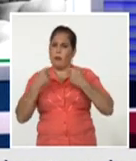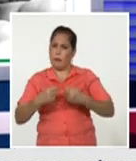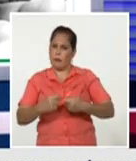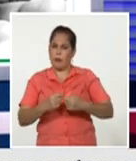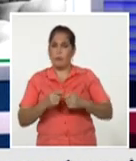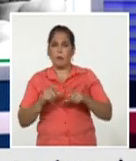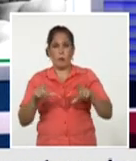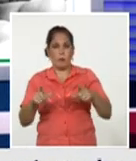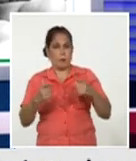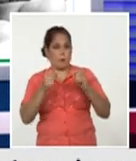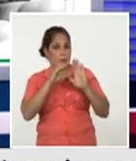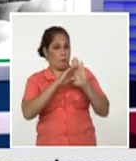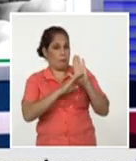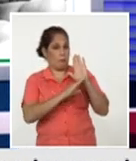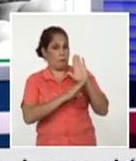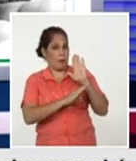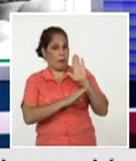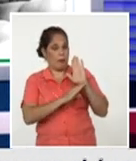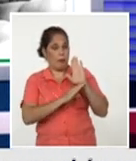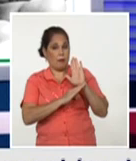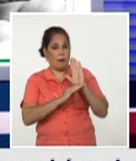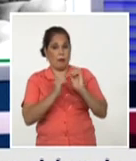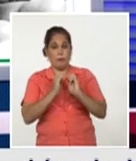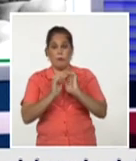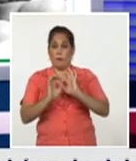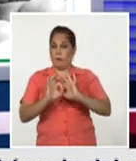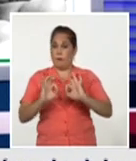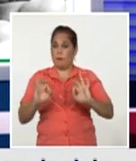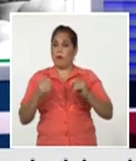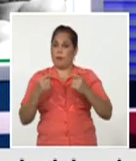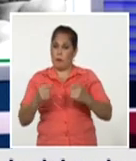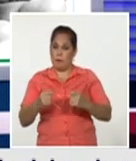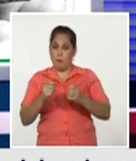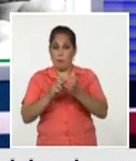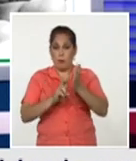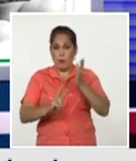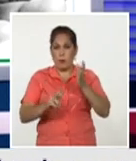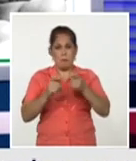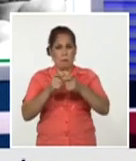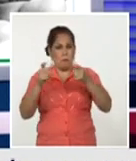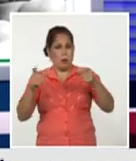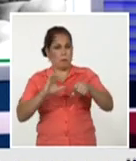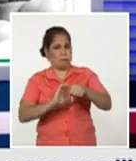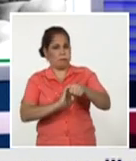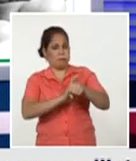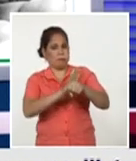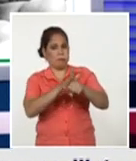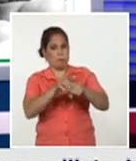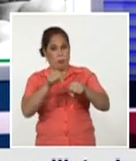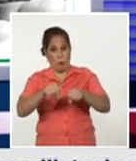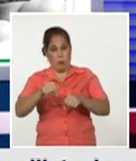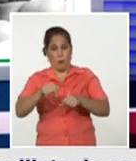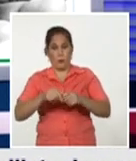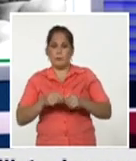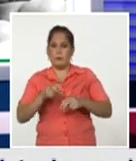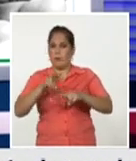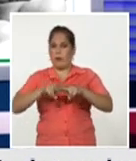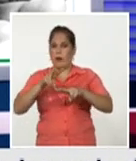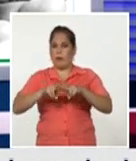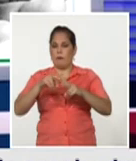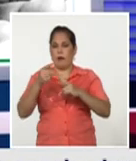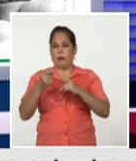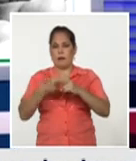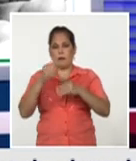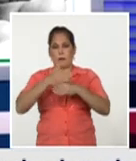cumplimiento de las medidas higiénico-sanitarias las provincias con mayores cifras de contagio en esta jornada La Habana y Santiago